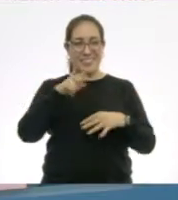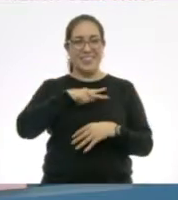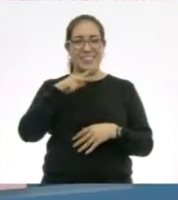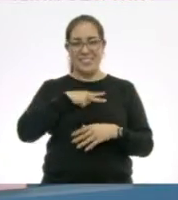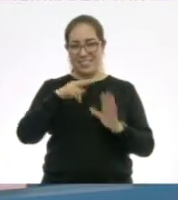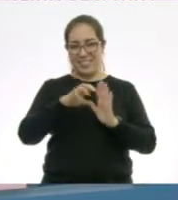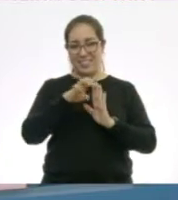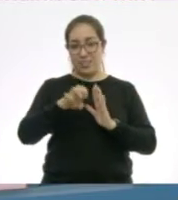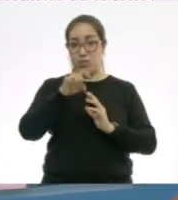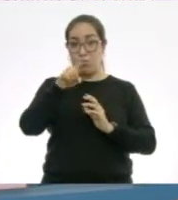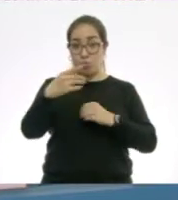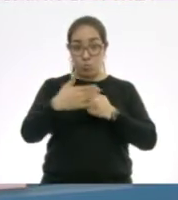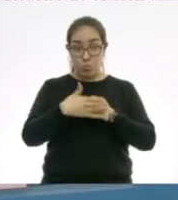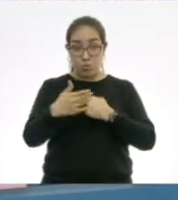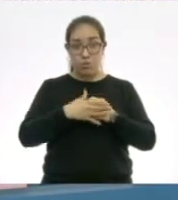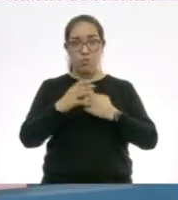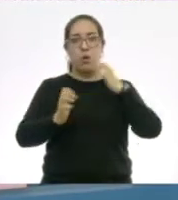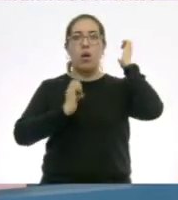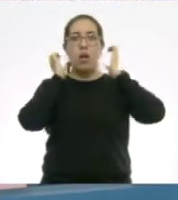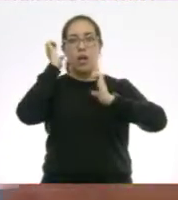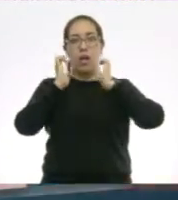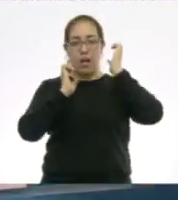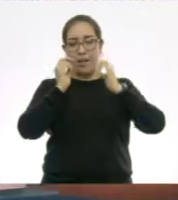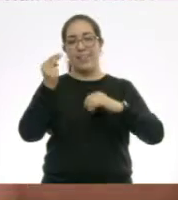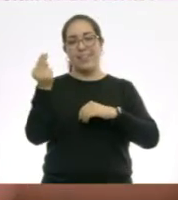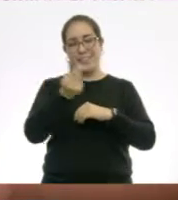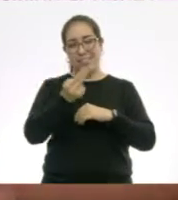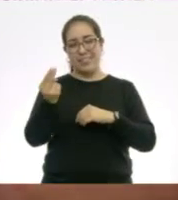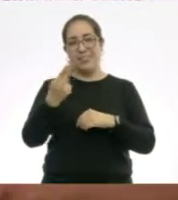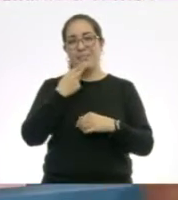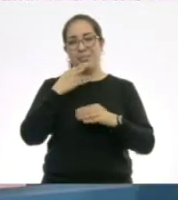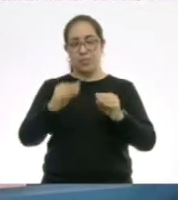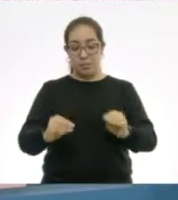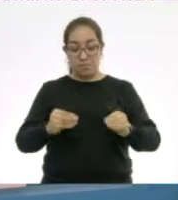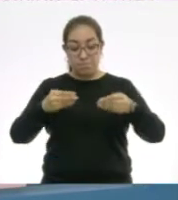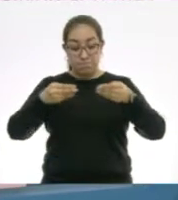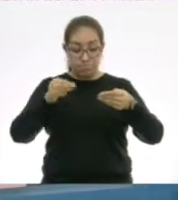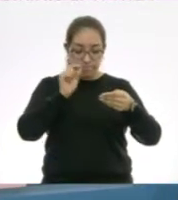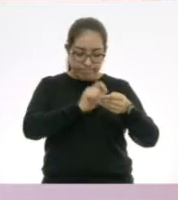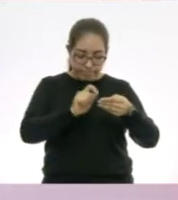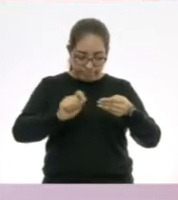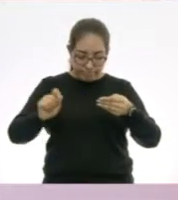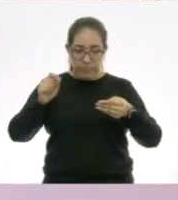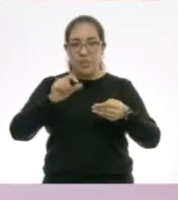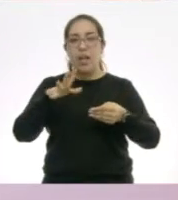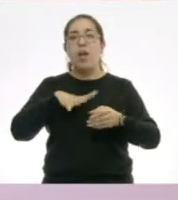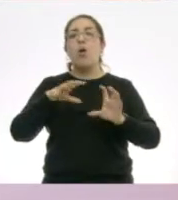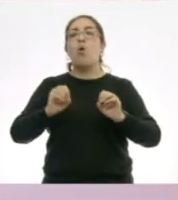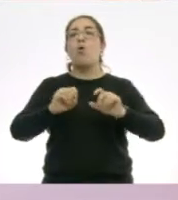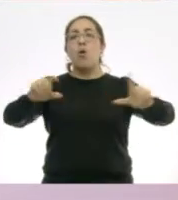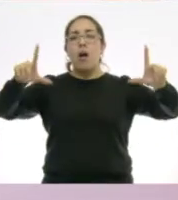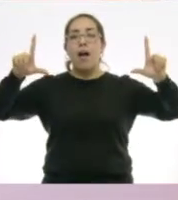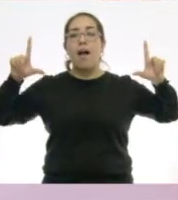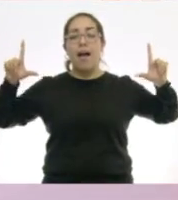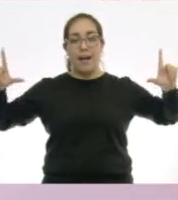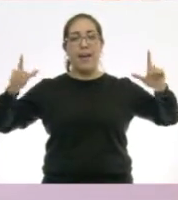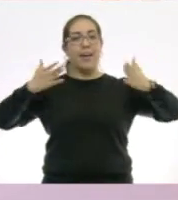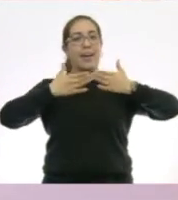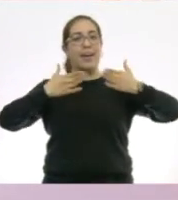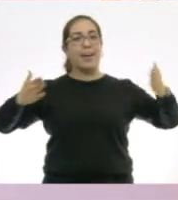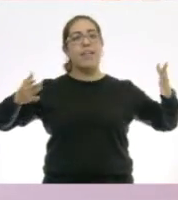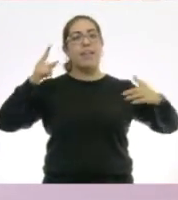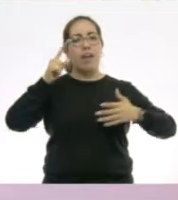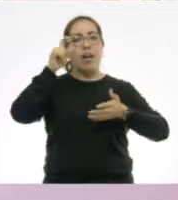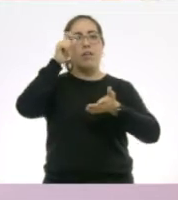exponer, vas a necesitar exactamente una cartulina donde vas a dibujar en grande y escribir también en